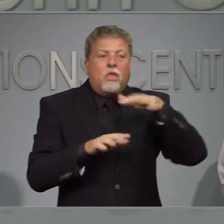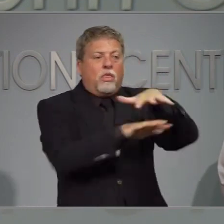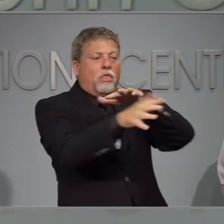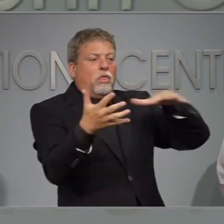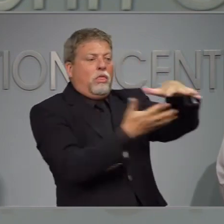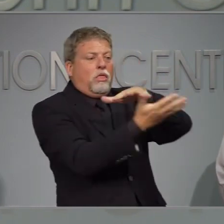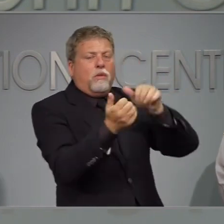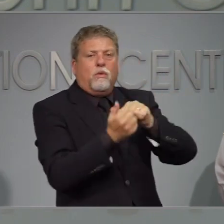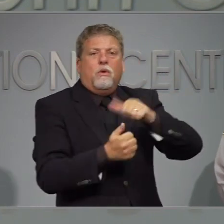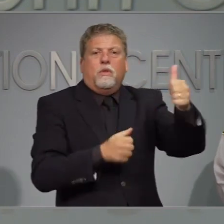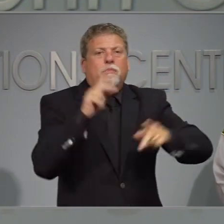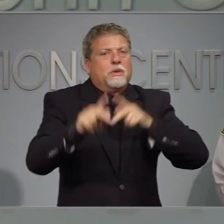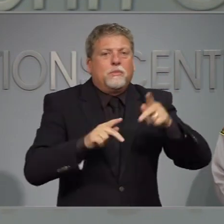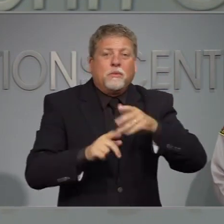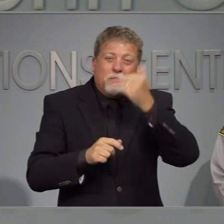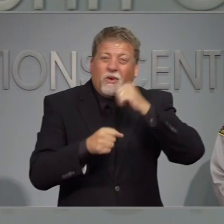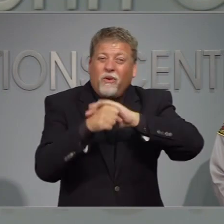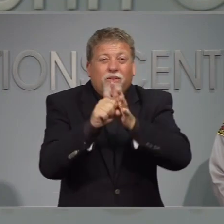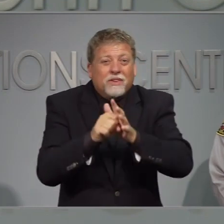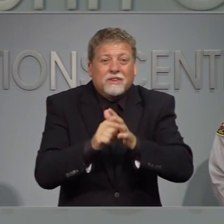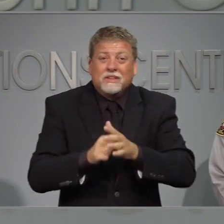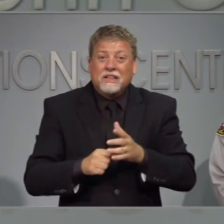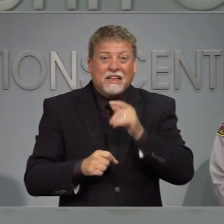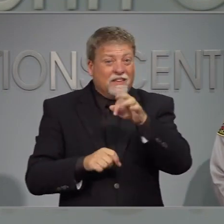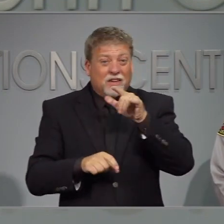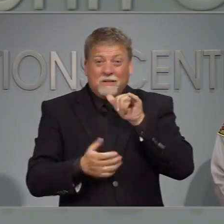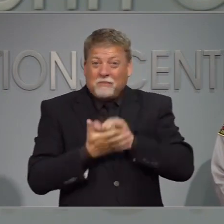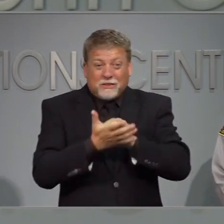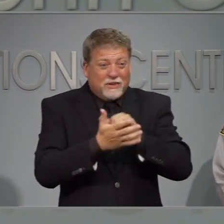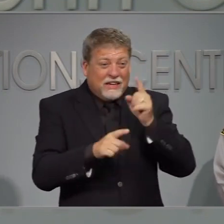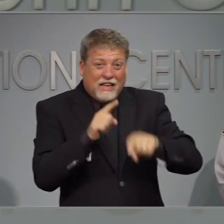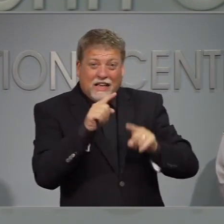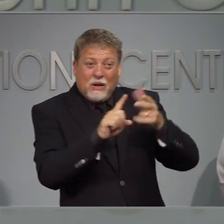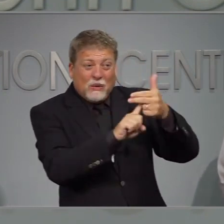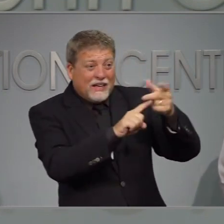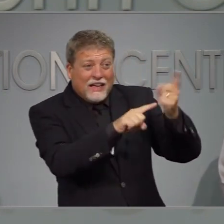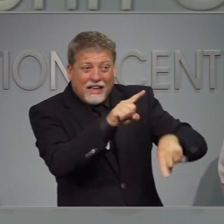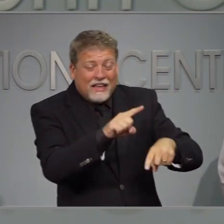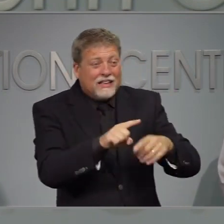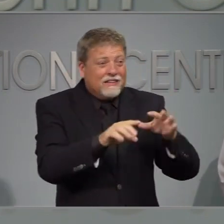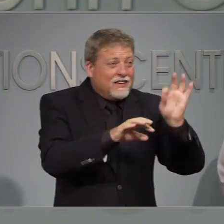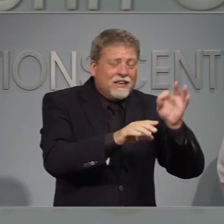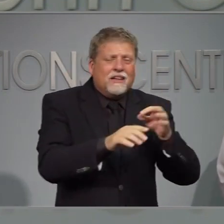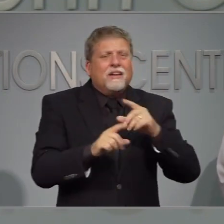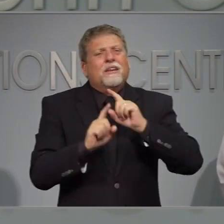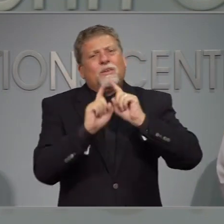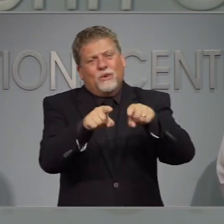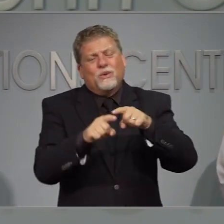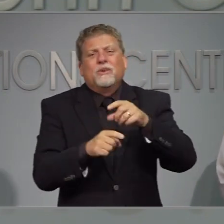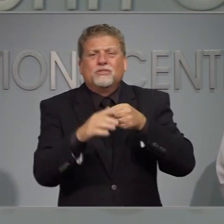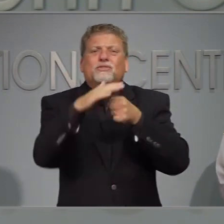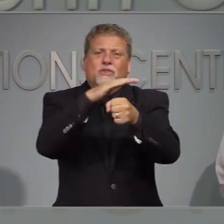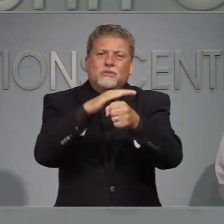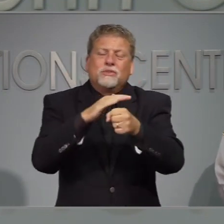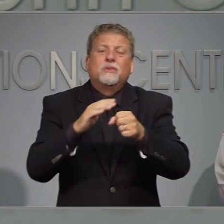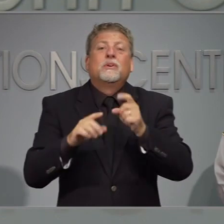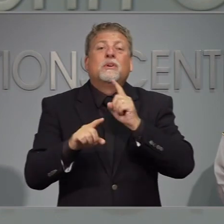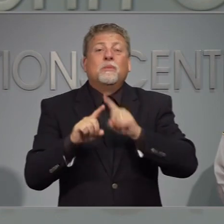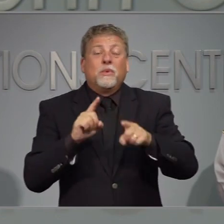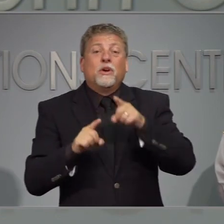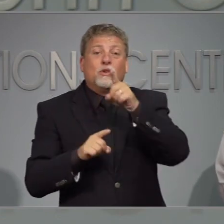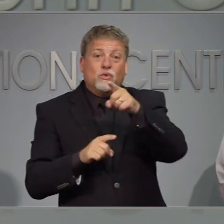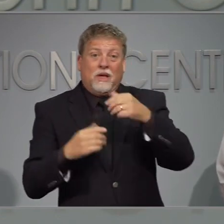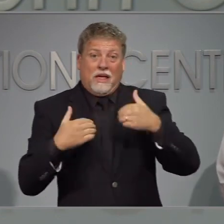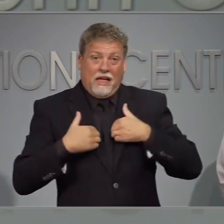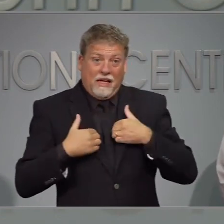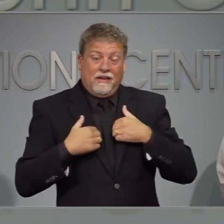hotel. Si esto no es posible, vayan a un albergue. Si vive en un lugar seguro en el interior,